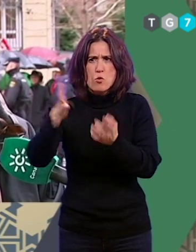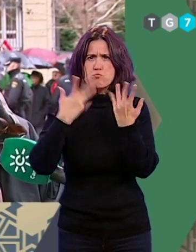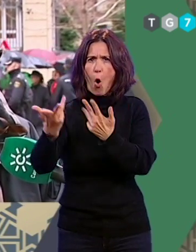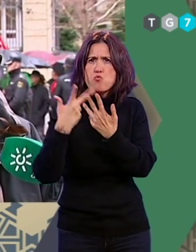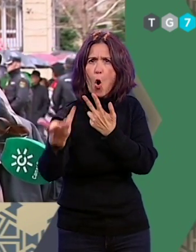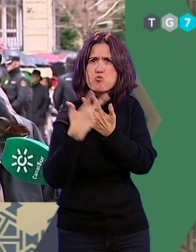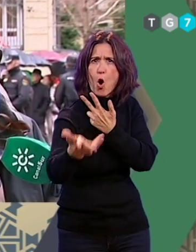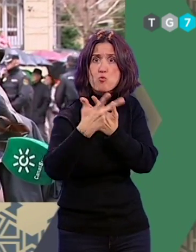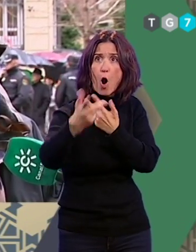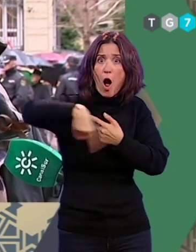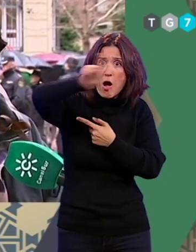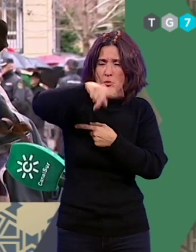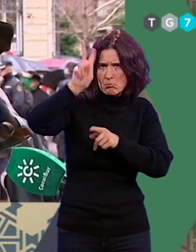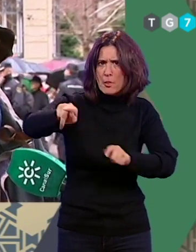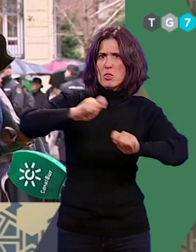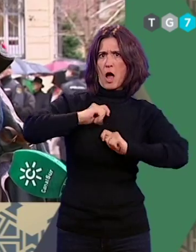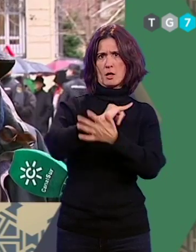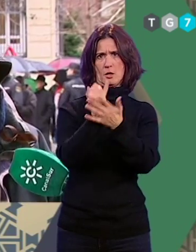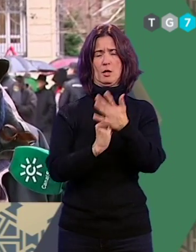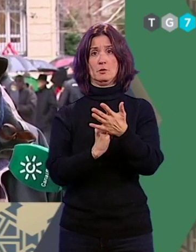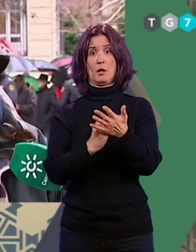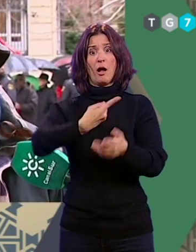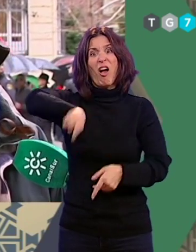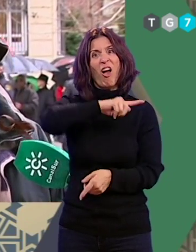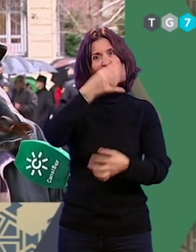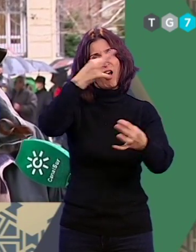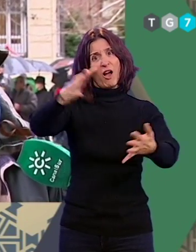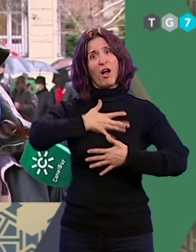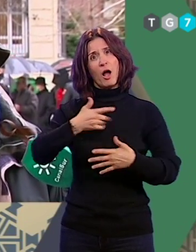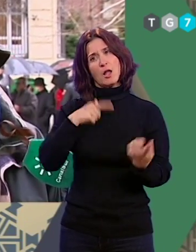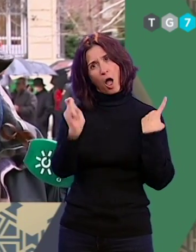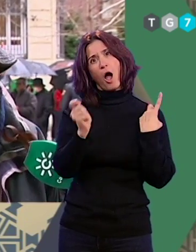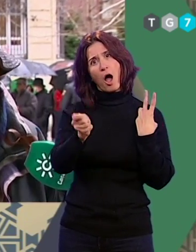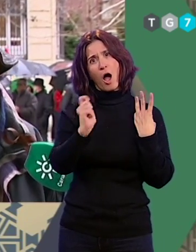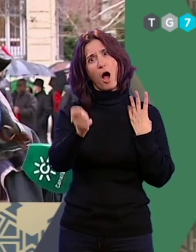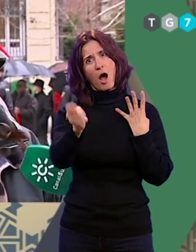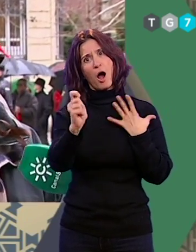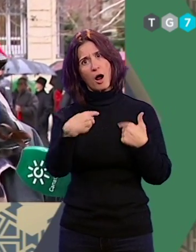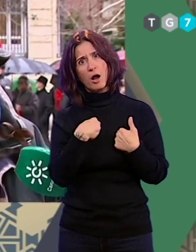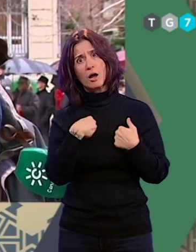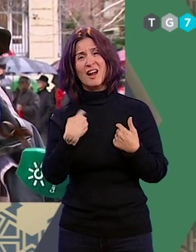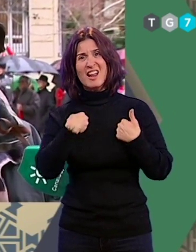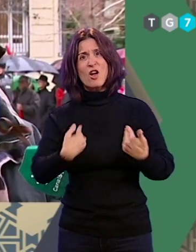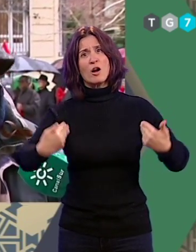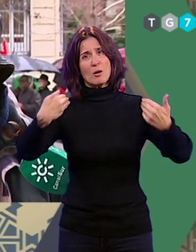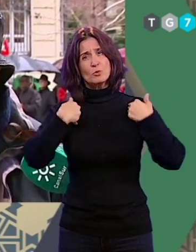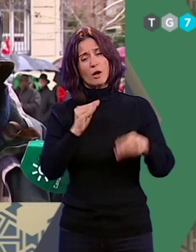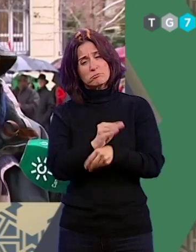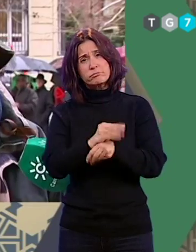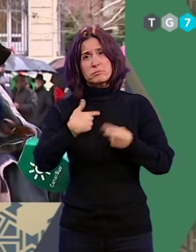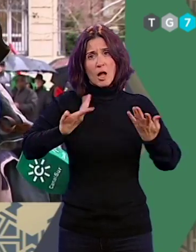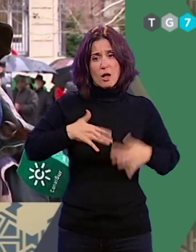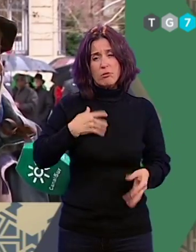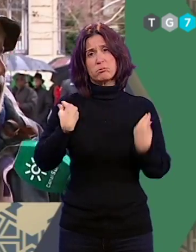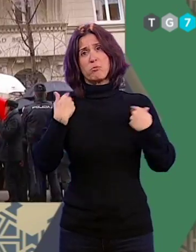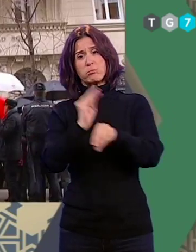en este país, son los que han hecho esta crisis y nosotros estamos pagando teniendo a nuestras espaldas hijos y nietos que